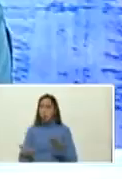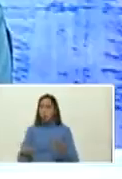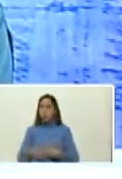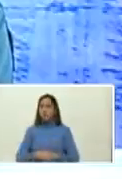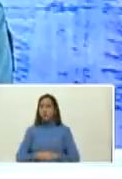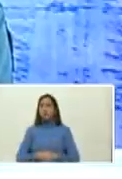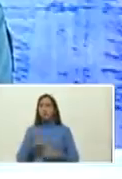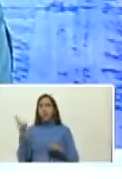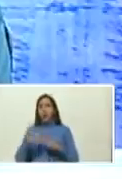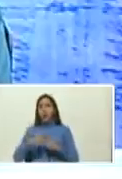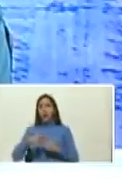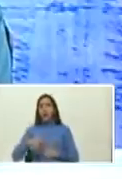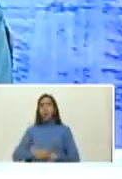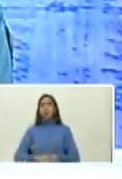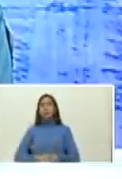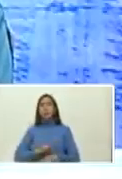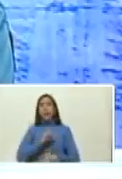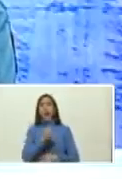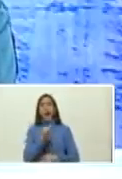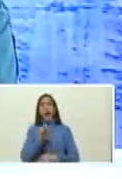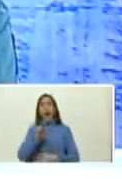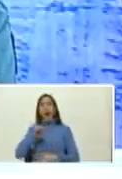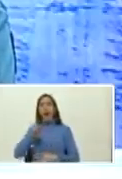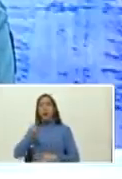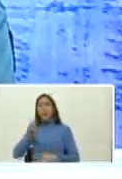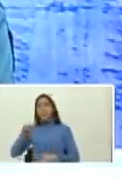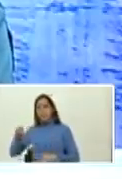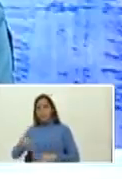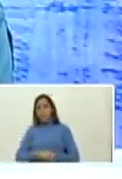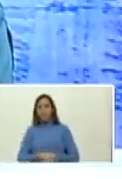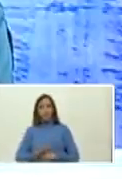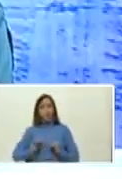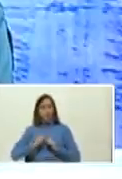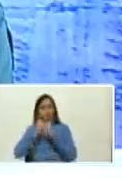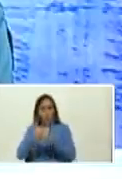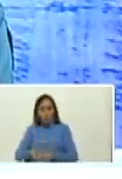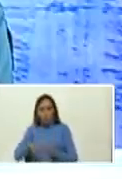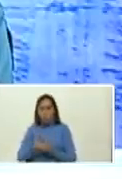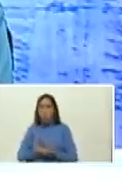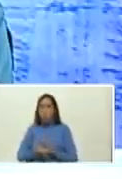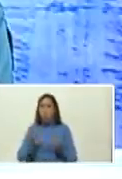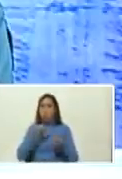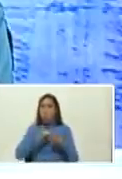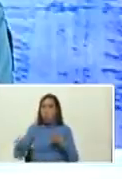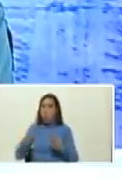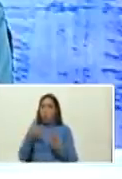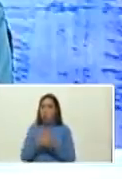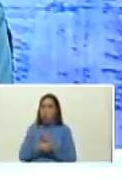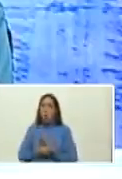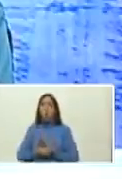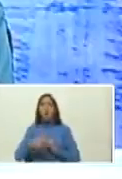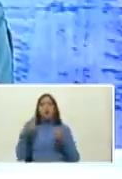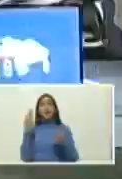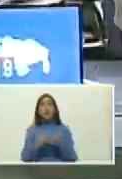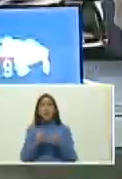comunitaria de la variante GATMA a partir de la tercera semana de agosto y durante el mes de septiembre